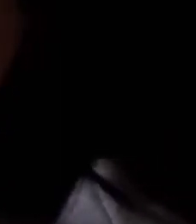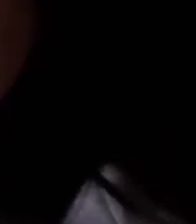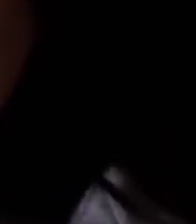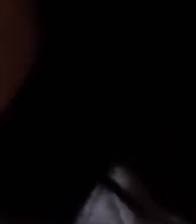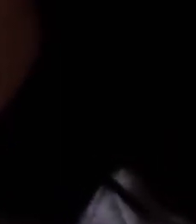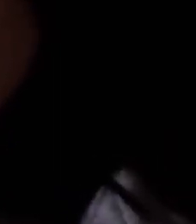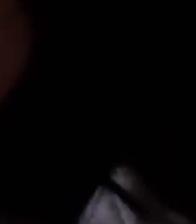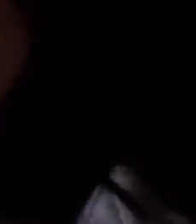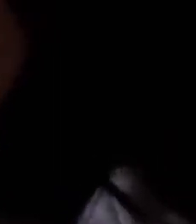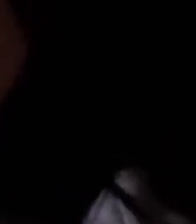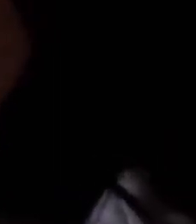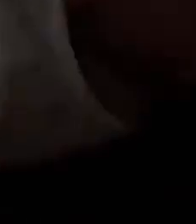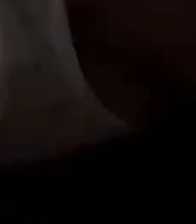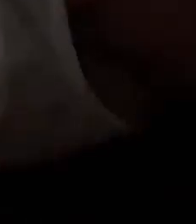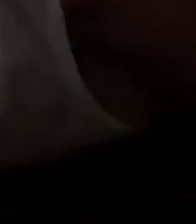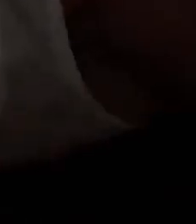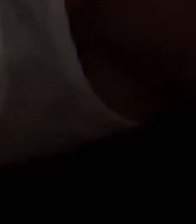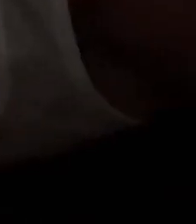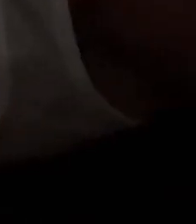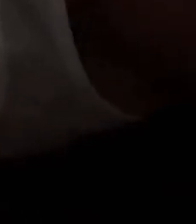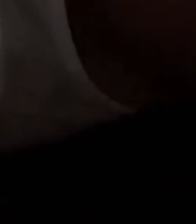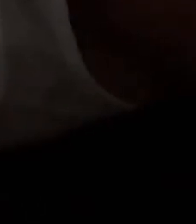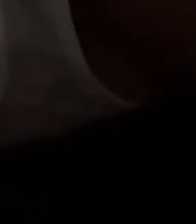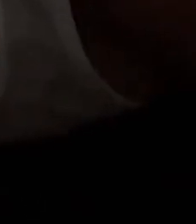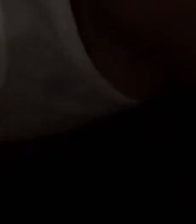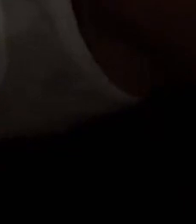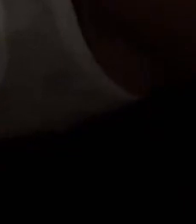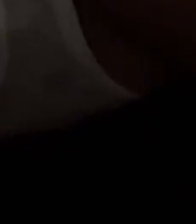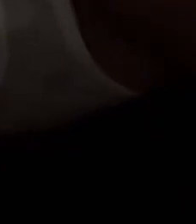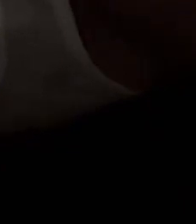crear otras igualmente odiosas pero necesarias